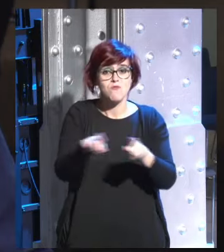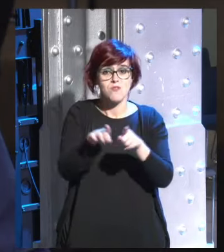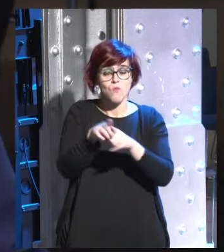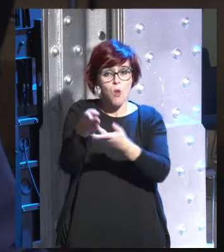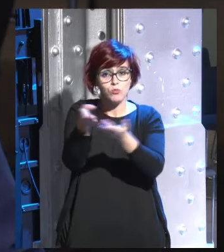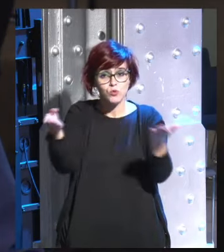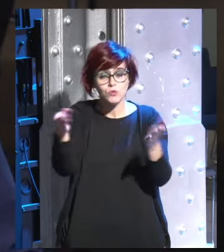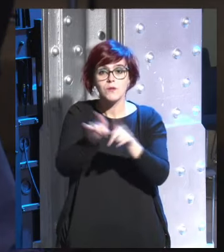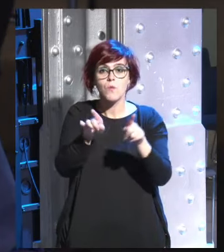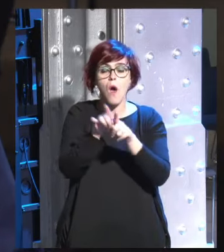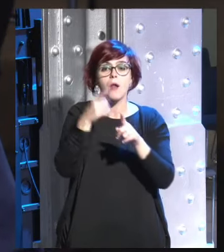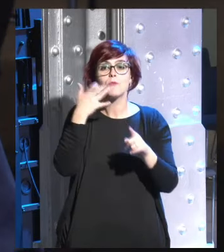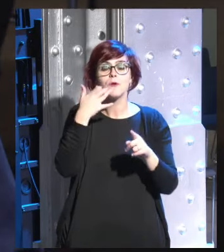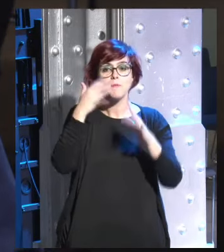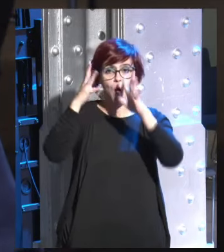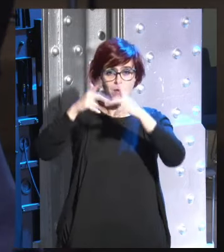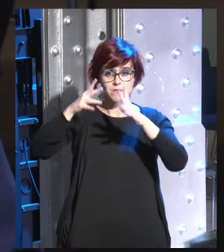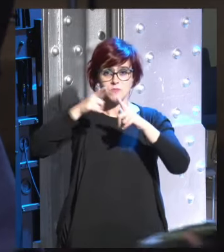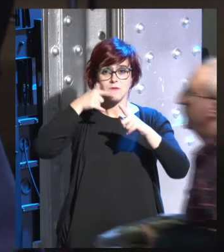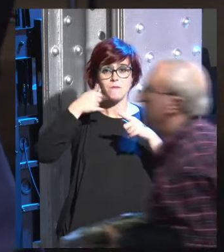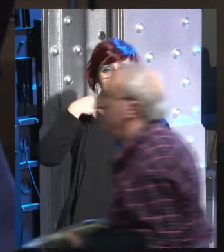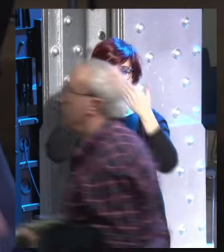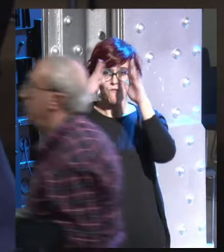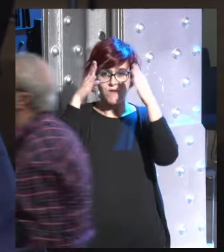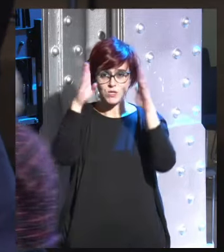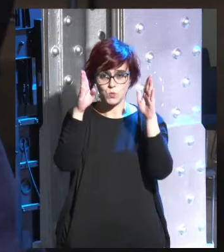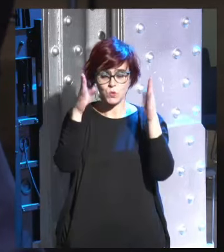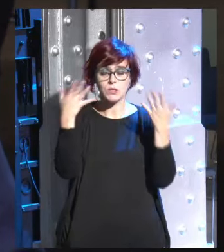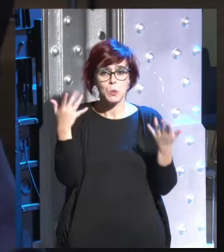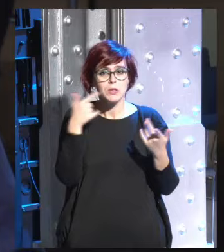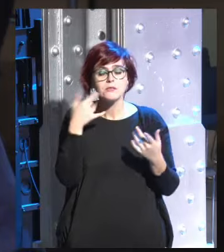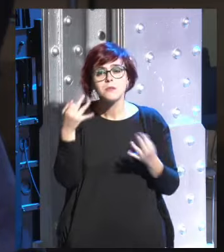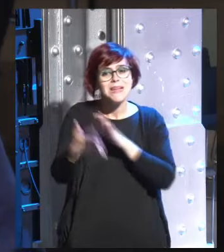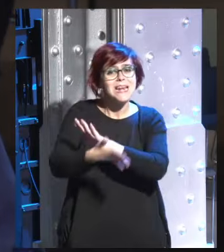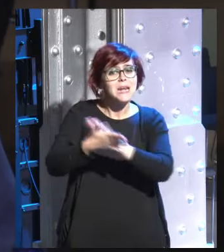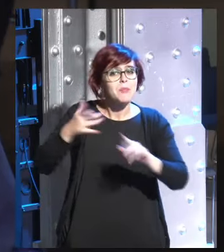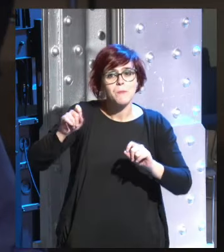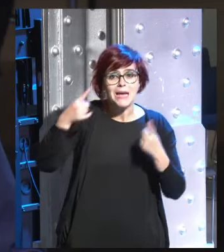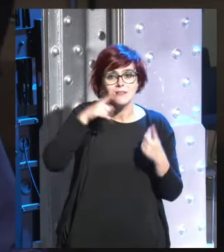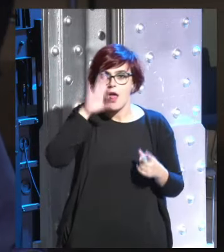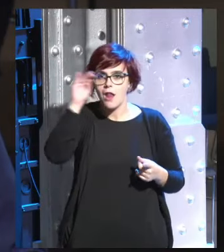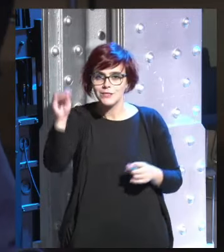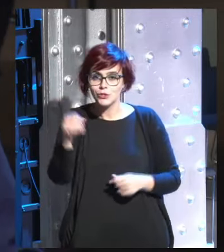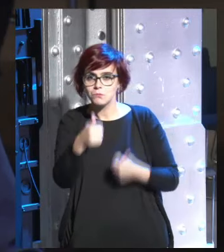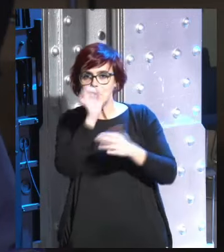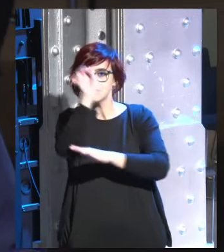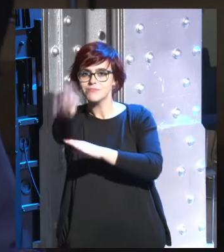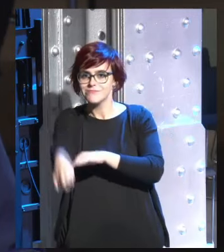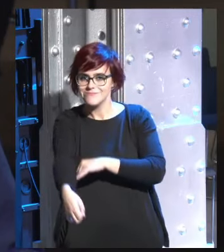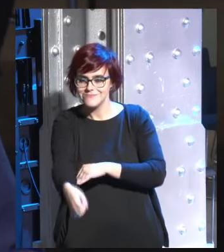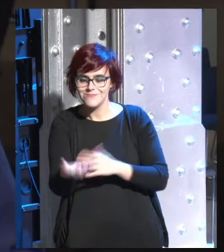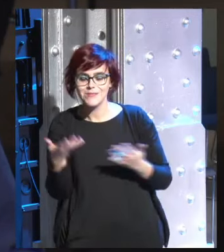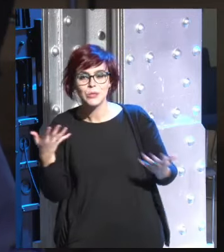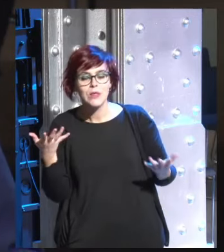vosotros al algoritmo de facebook así que tenéis que ser más rápidos y más listos que el algoritmo de facebook